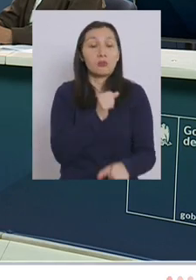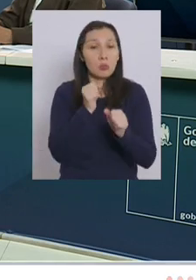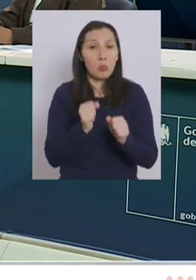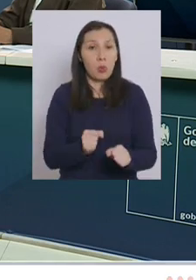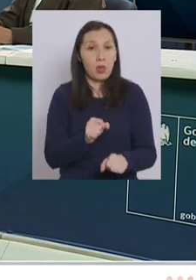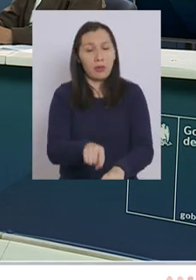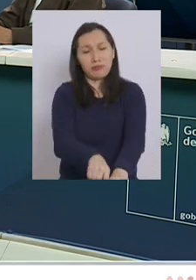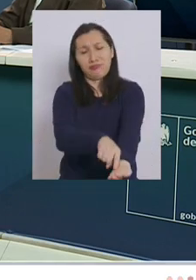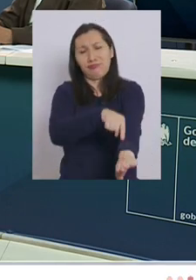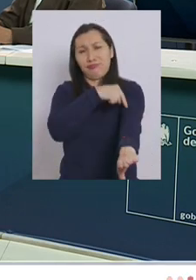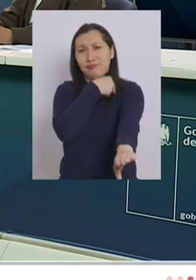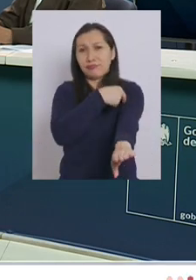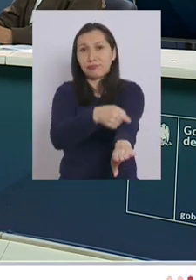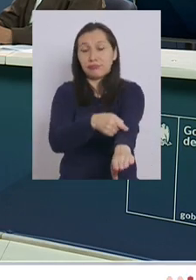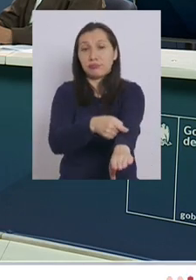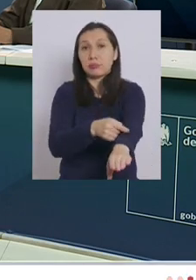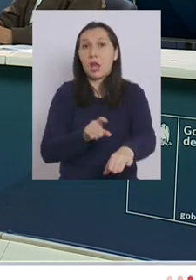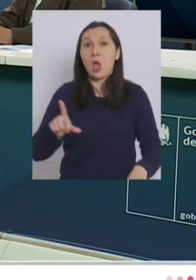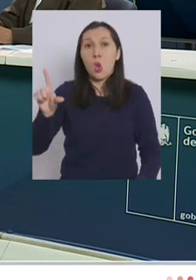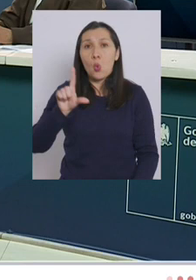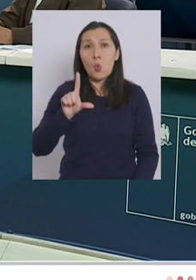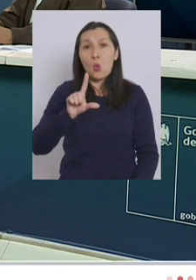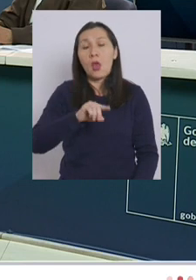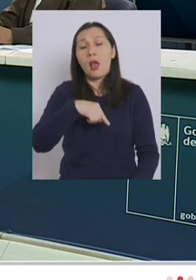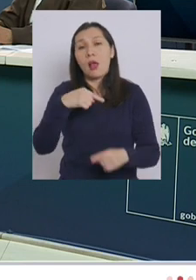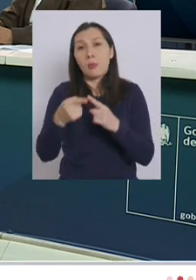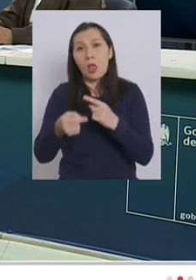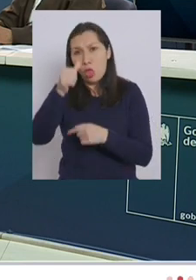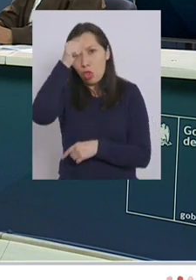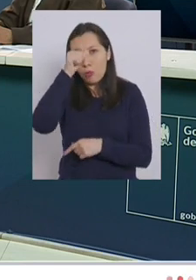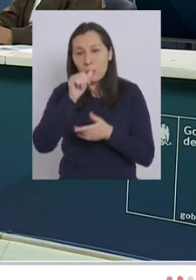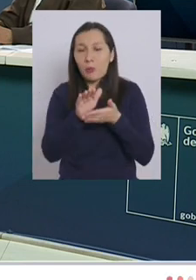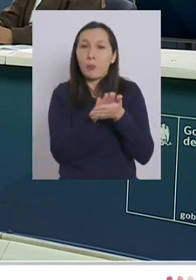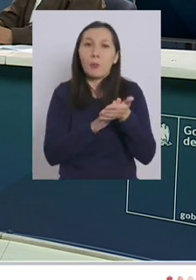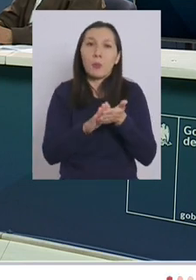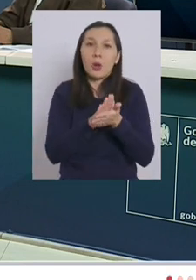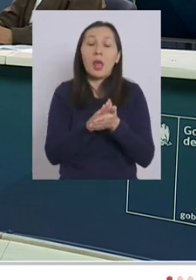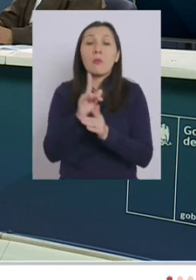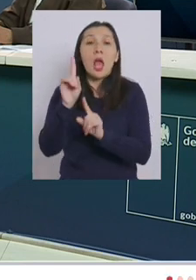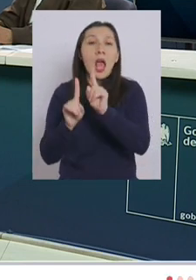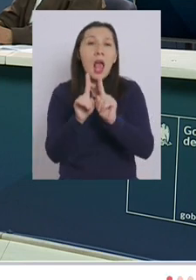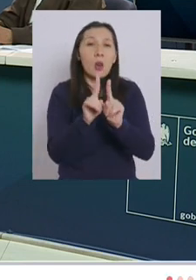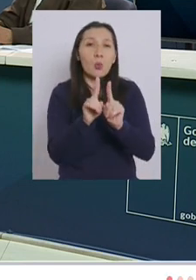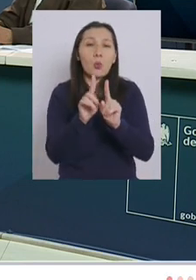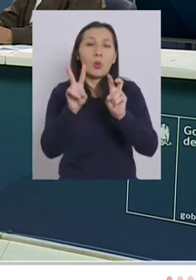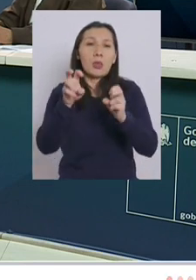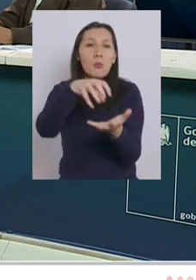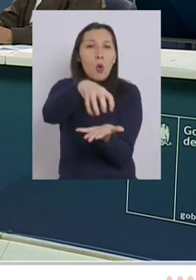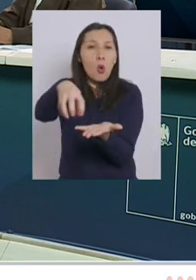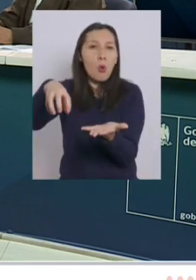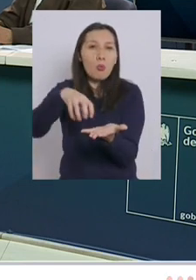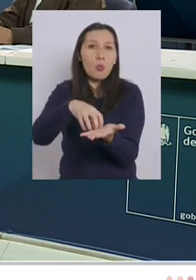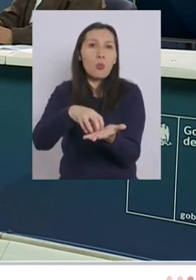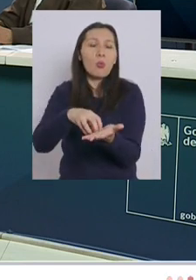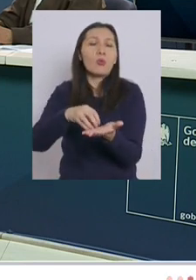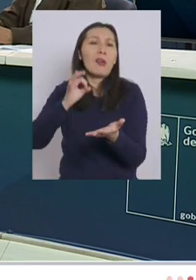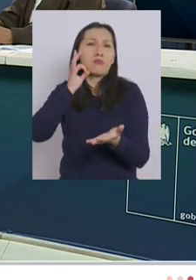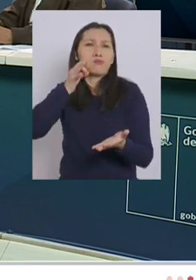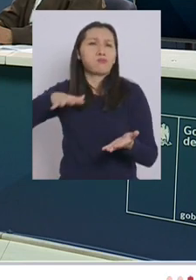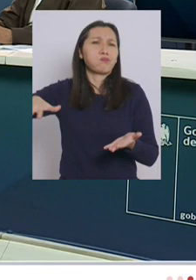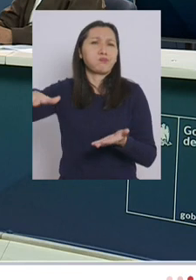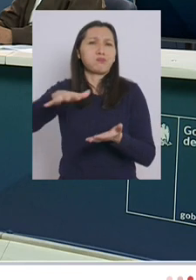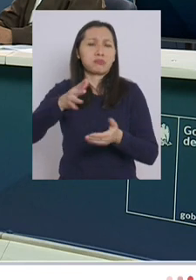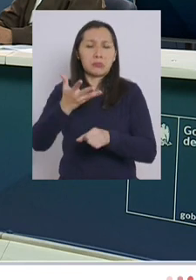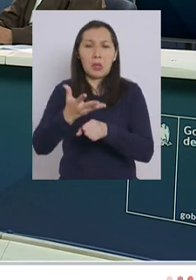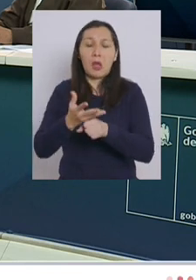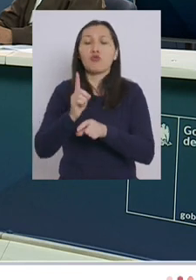de todo el país de día lunes a domingo como ocurre por ejemplo en algunas comunas del sector oriente de Santiago hoy día